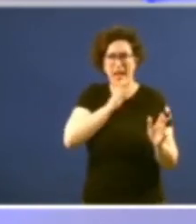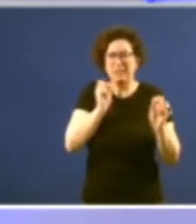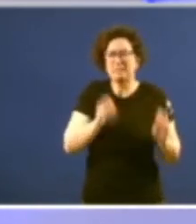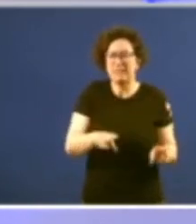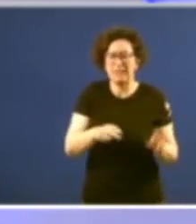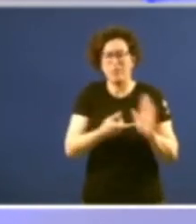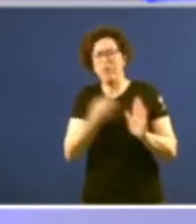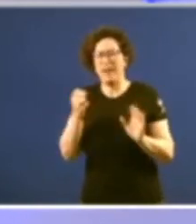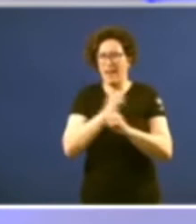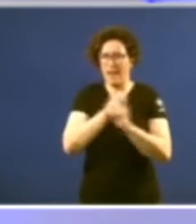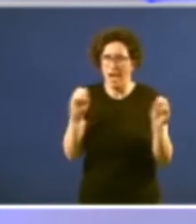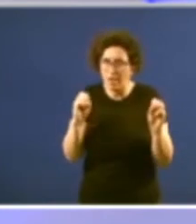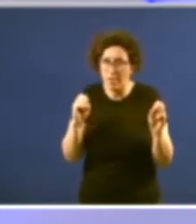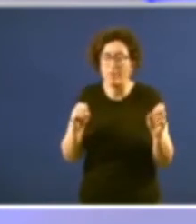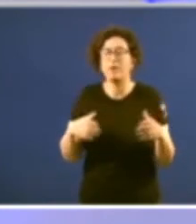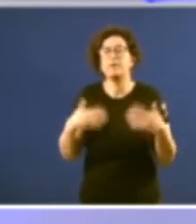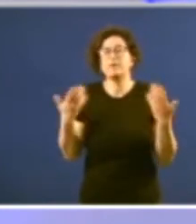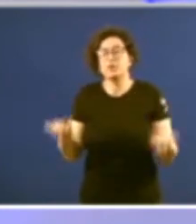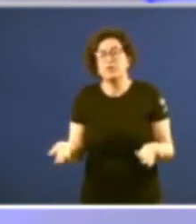ninguna eiva e así vai